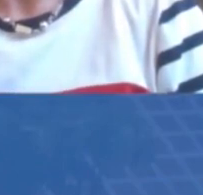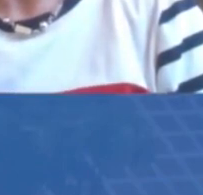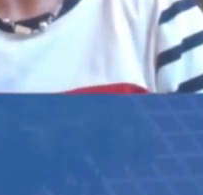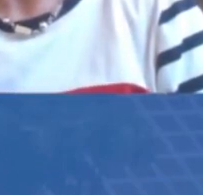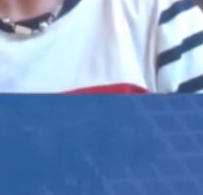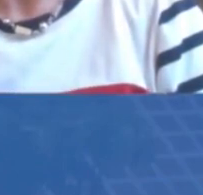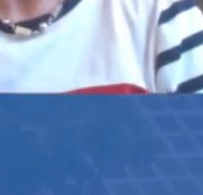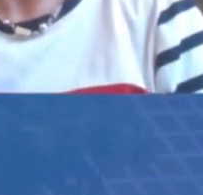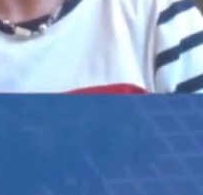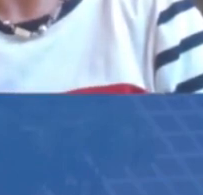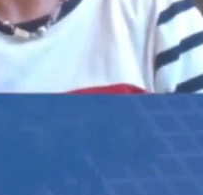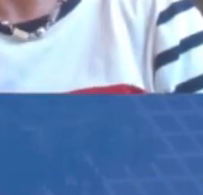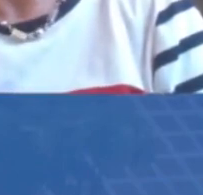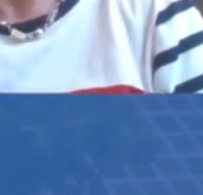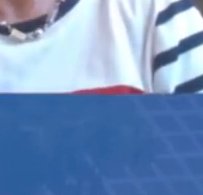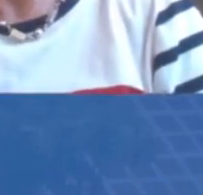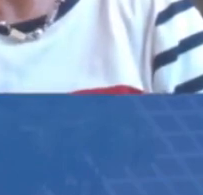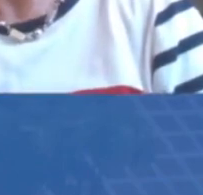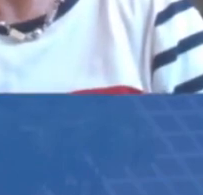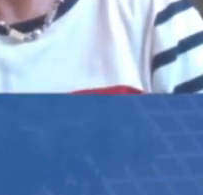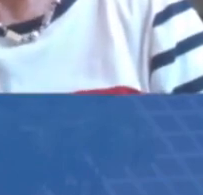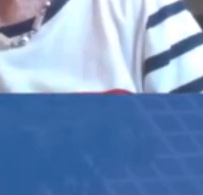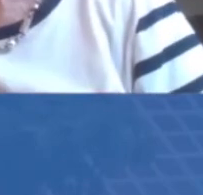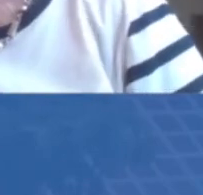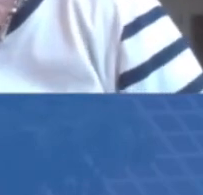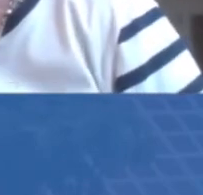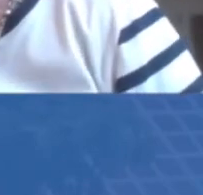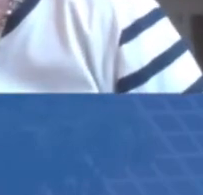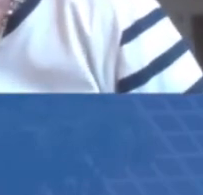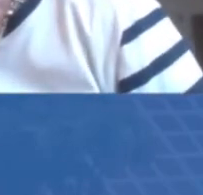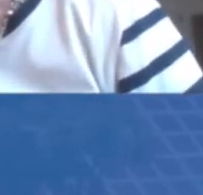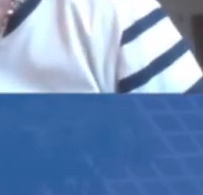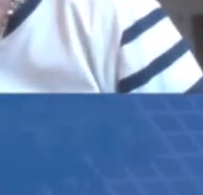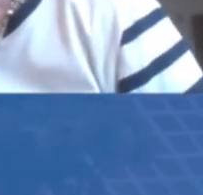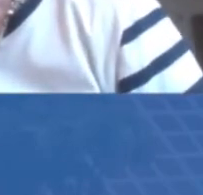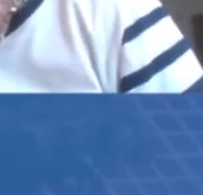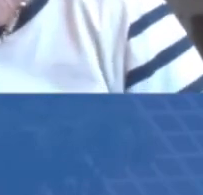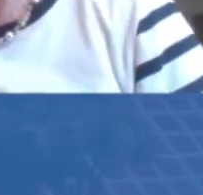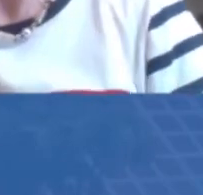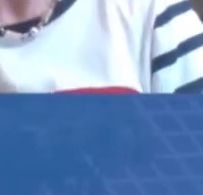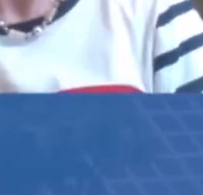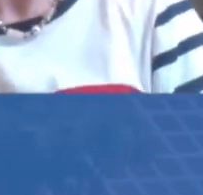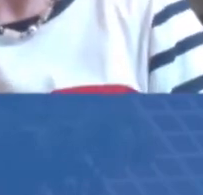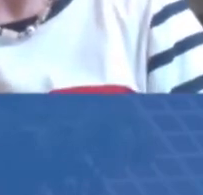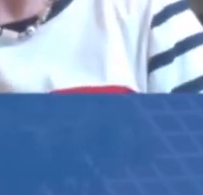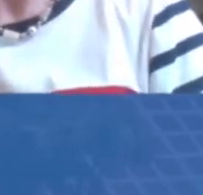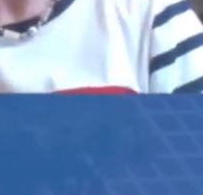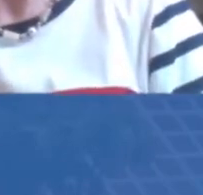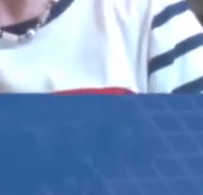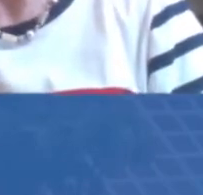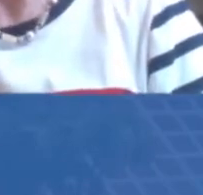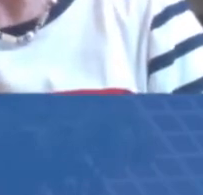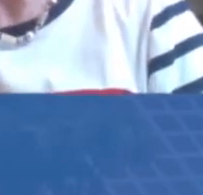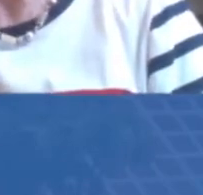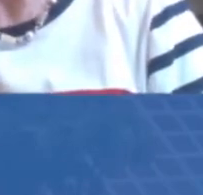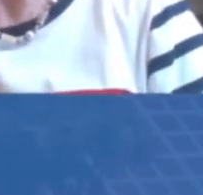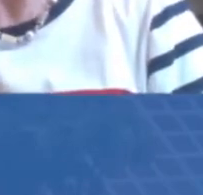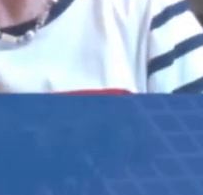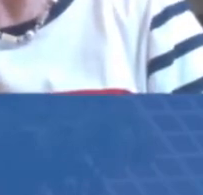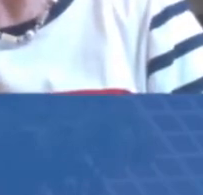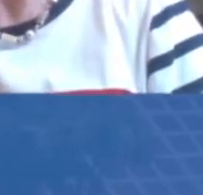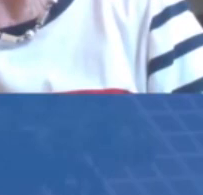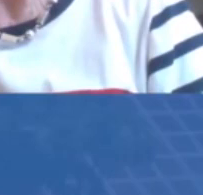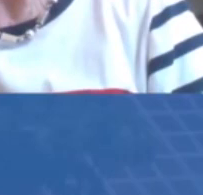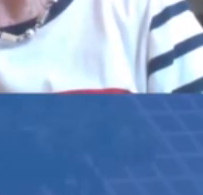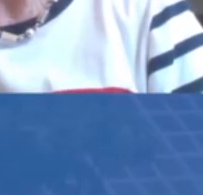país sobre las necesidades del país y otra la lectura que tienen quienes toman las decisiones de esa mirada del país. Esas son las grandes